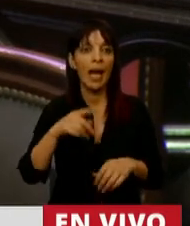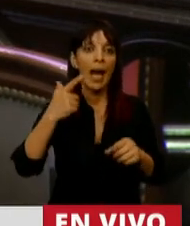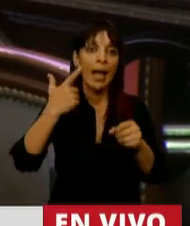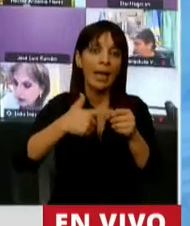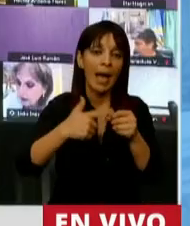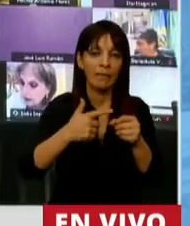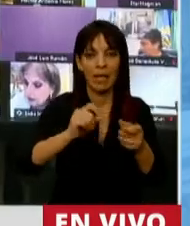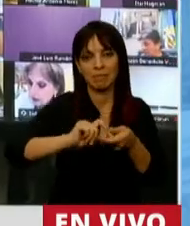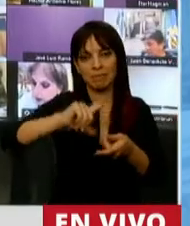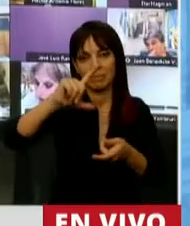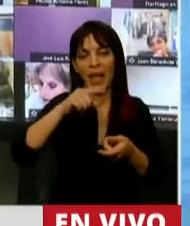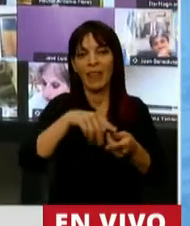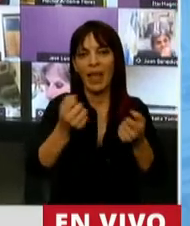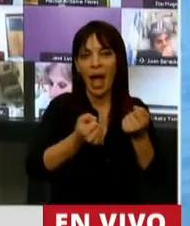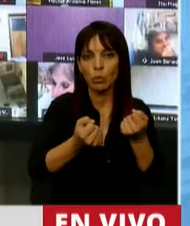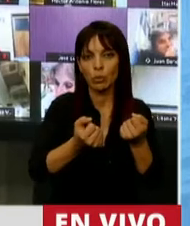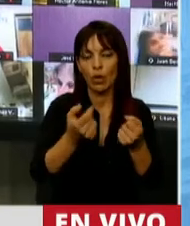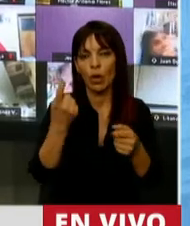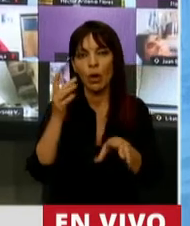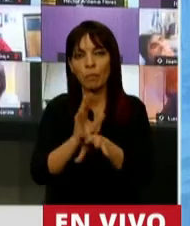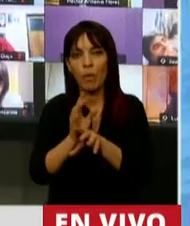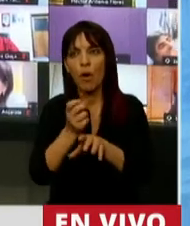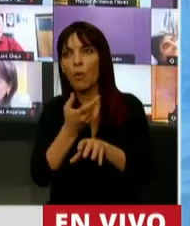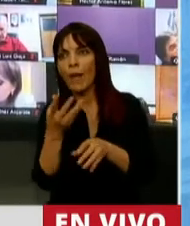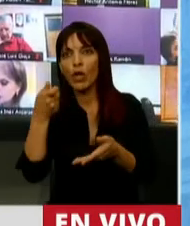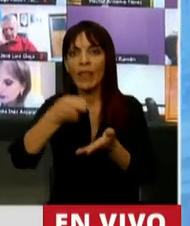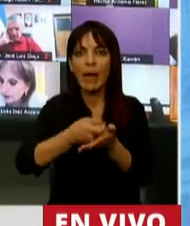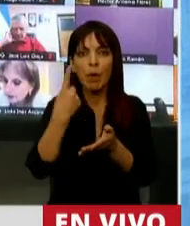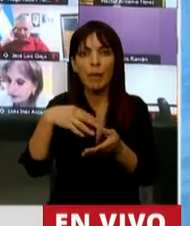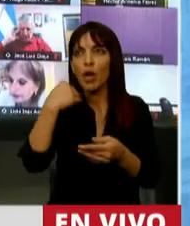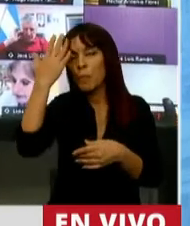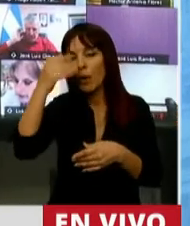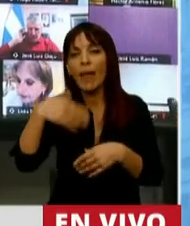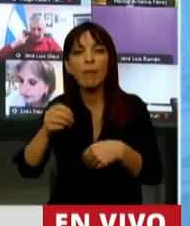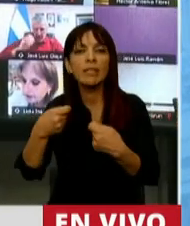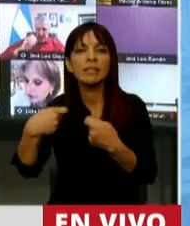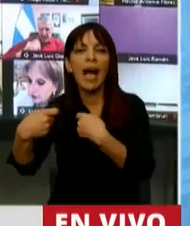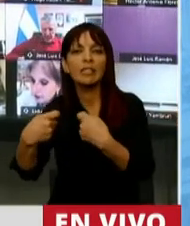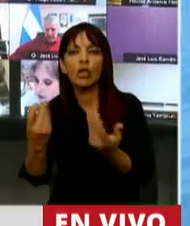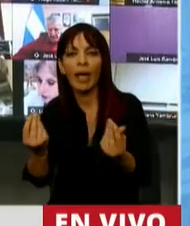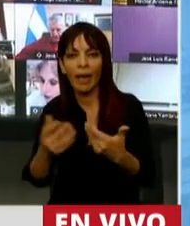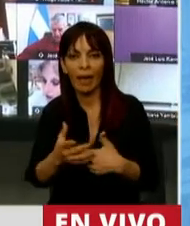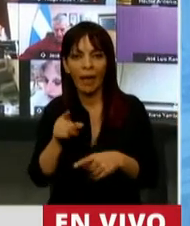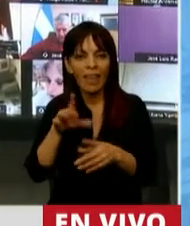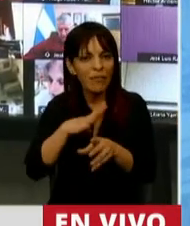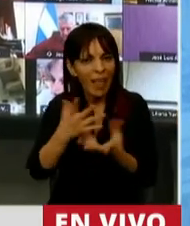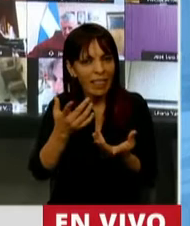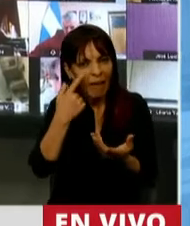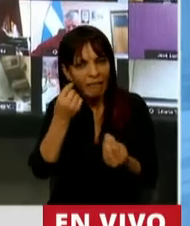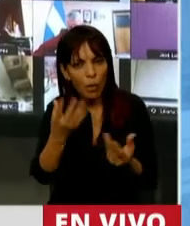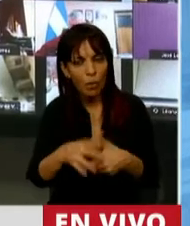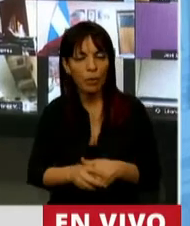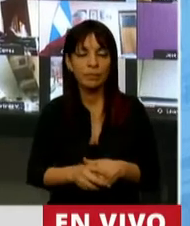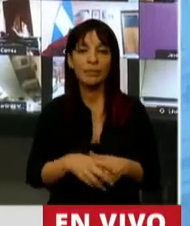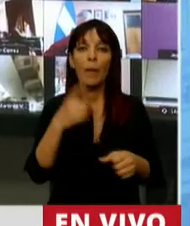le ponemos al auto, pero sin importarnos hacia dónde va. Y volviendo al presupuesto, las prioridades de